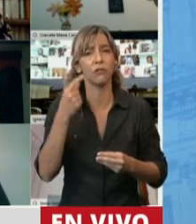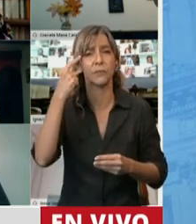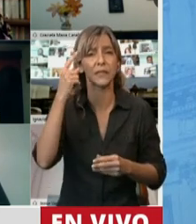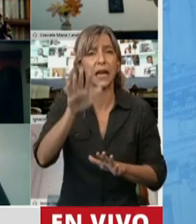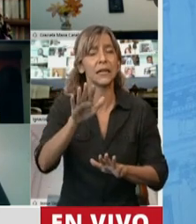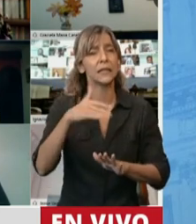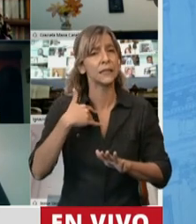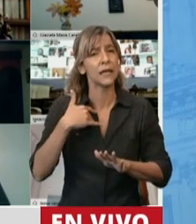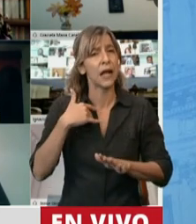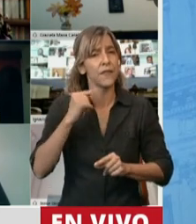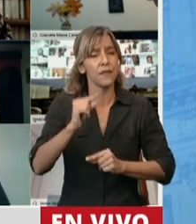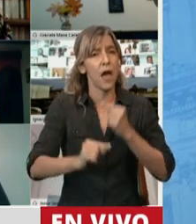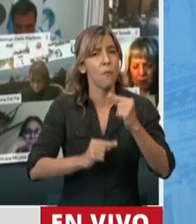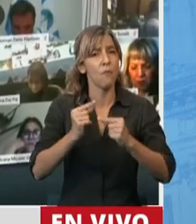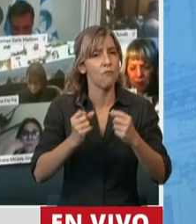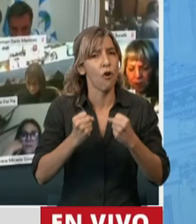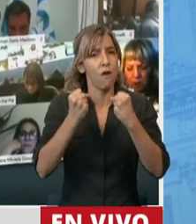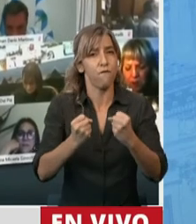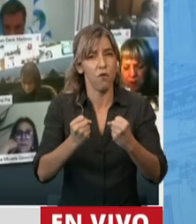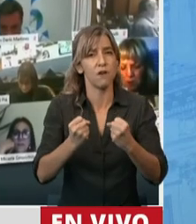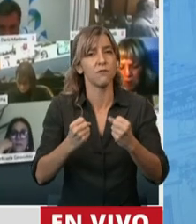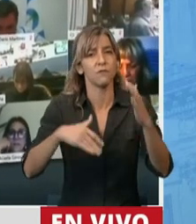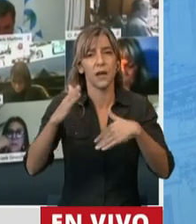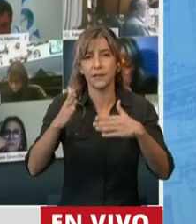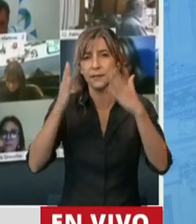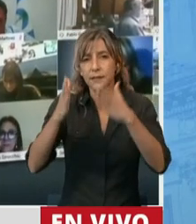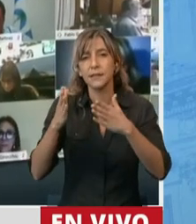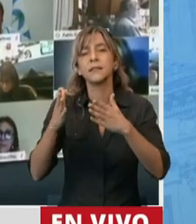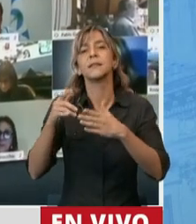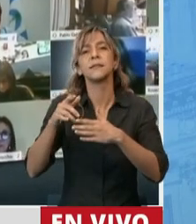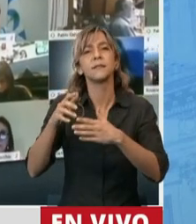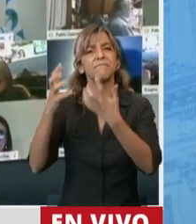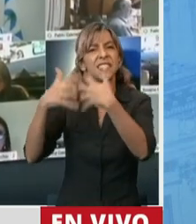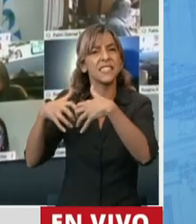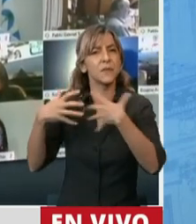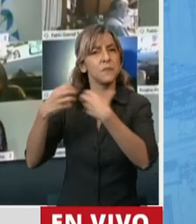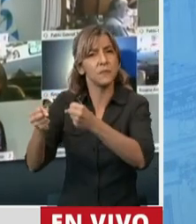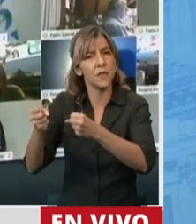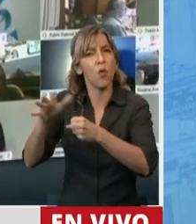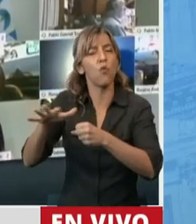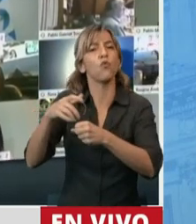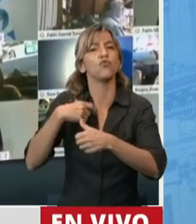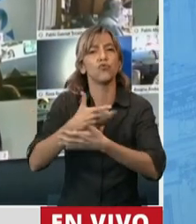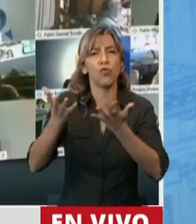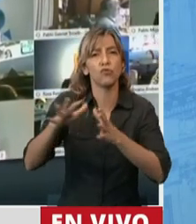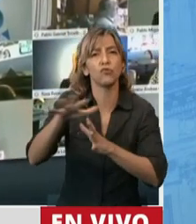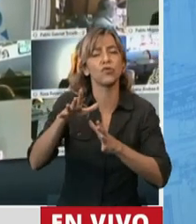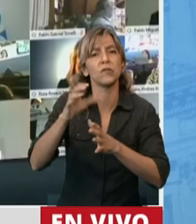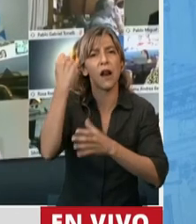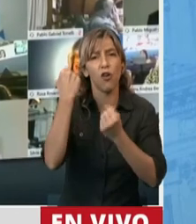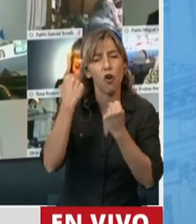es intentar ponerle el cuerpo a un sistema sanitario, social, a un sistema económico